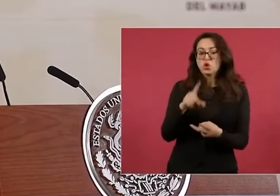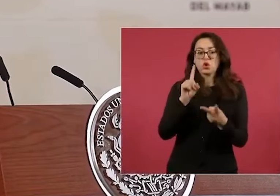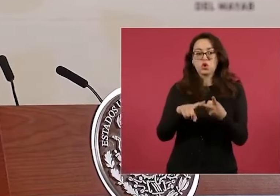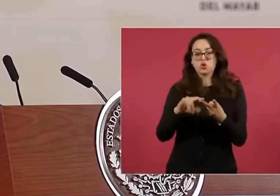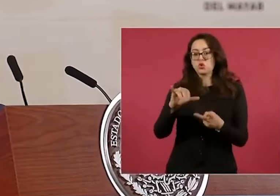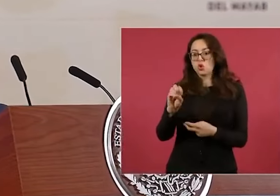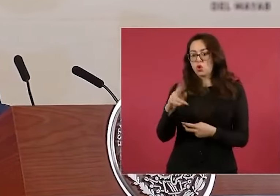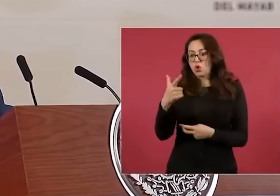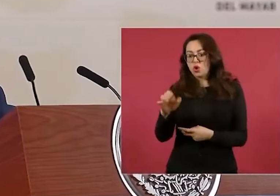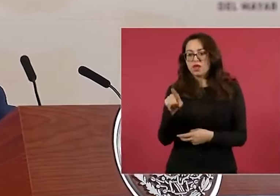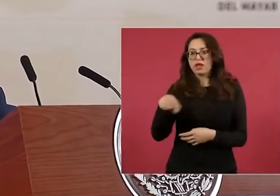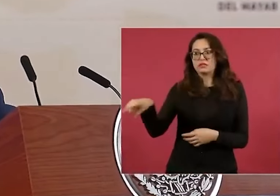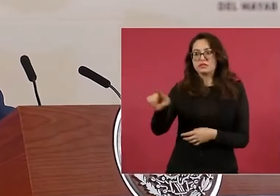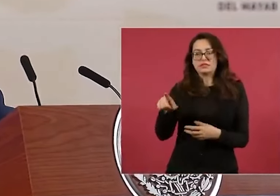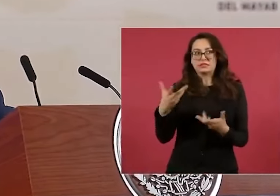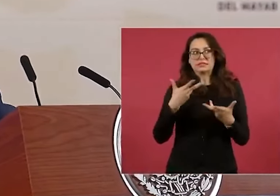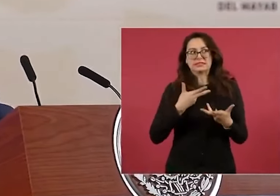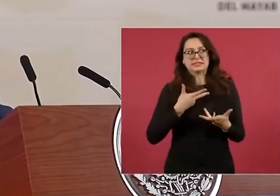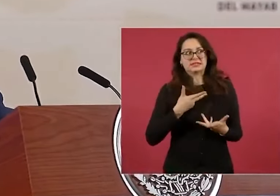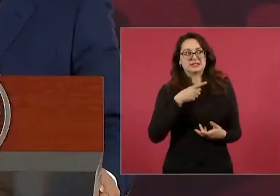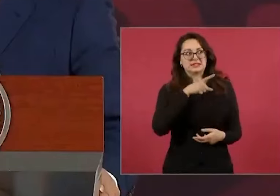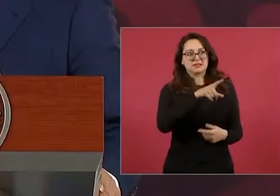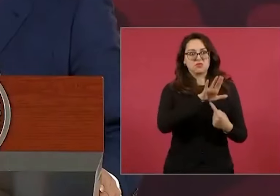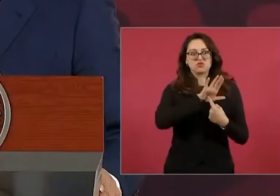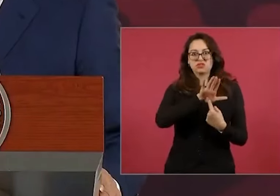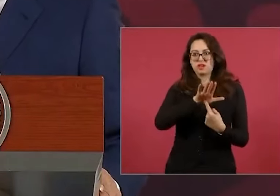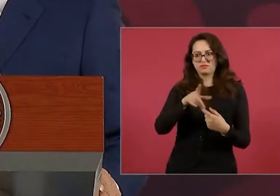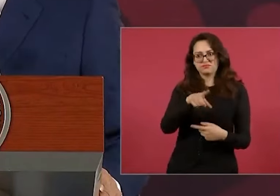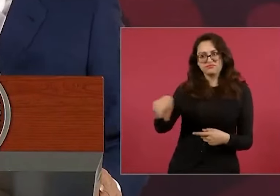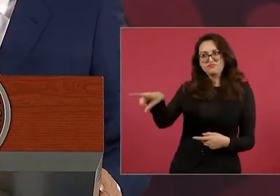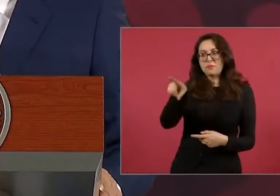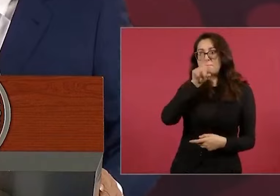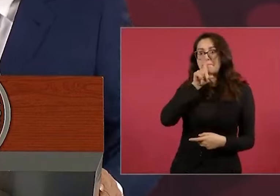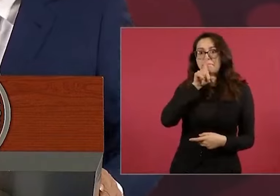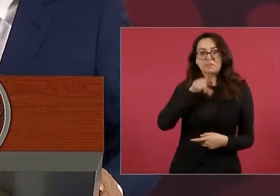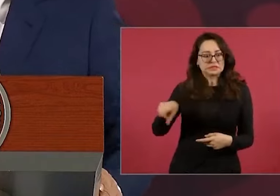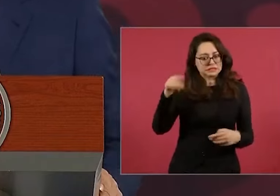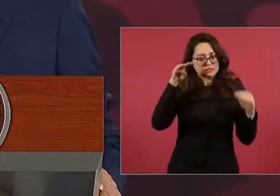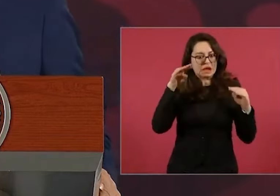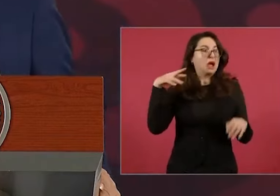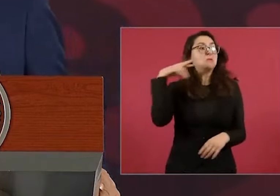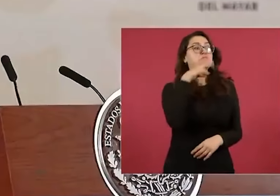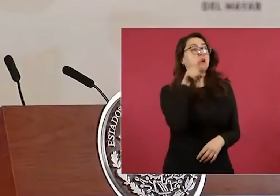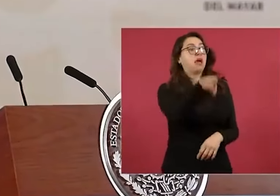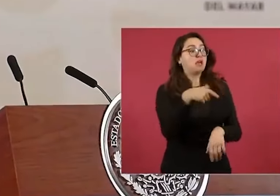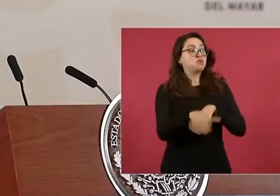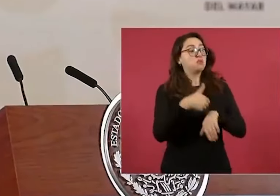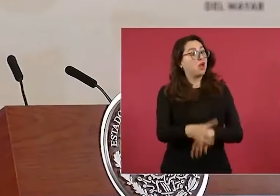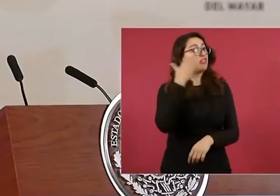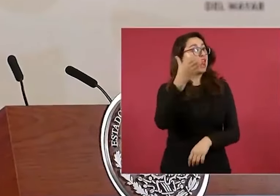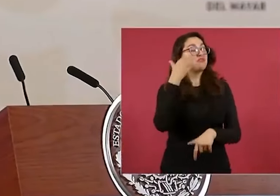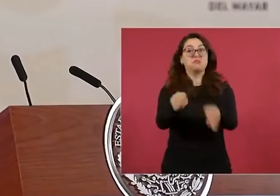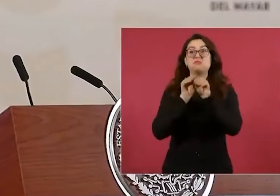inmediato cuestionaron eso, pero